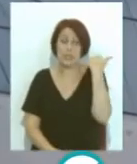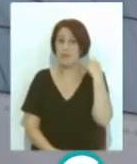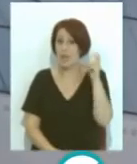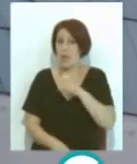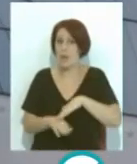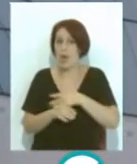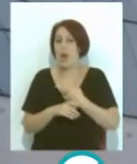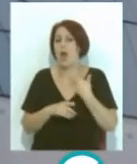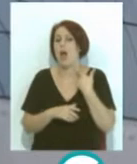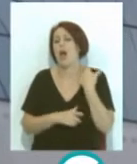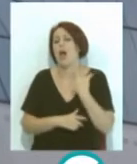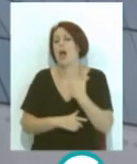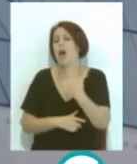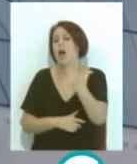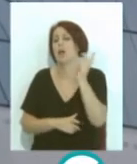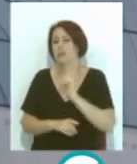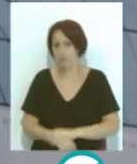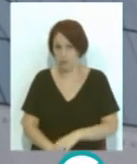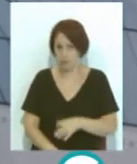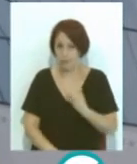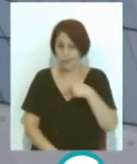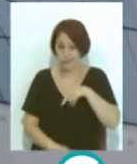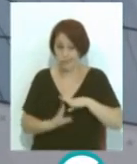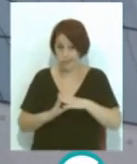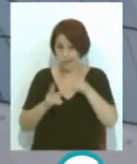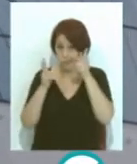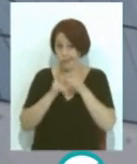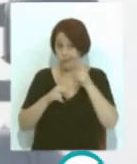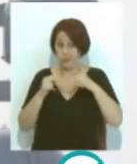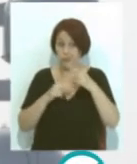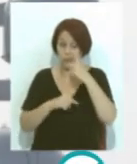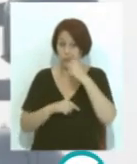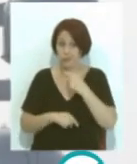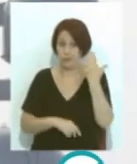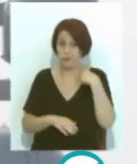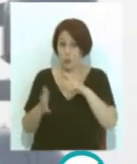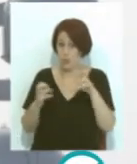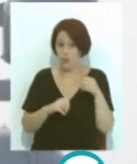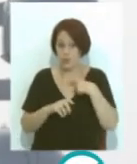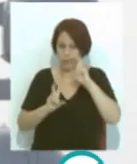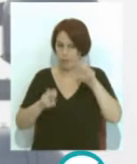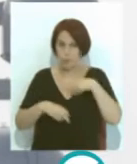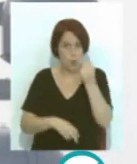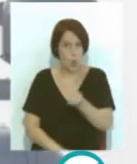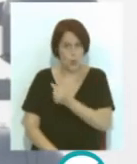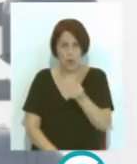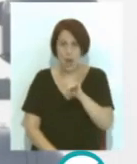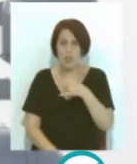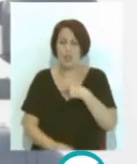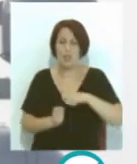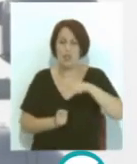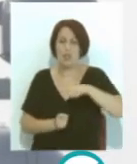para pasar una larga temporada amarrado a puerto. Un buque de lujo construido en los años 80 y totalmente reformado que cuenta con